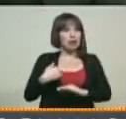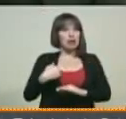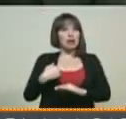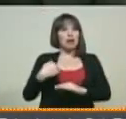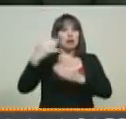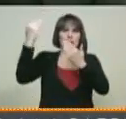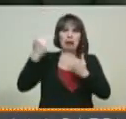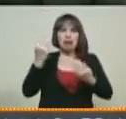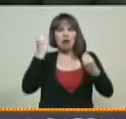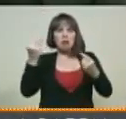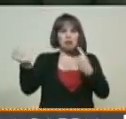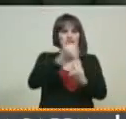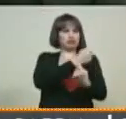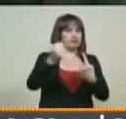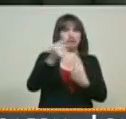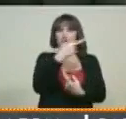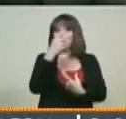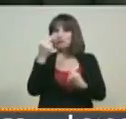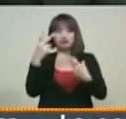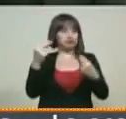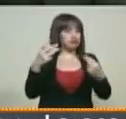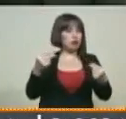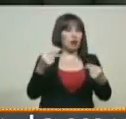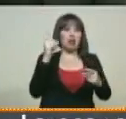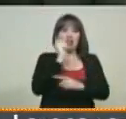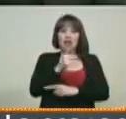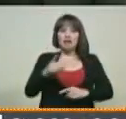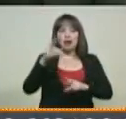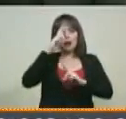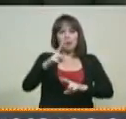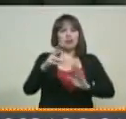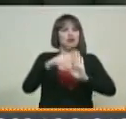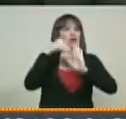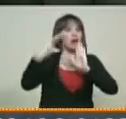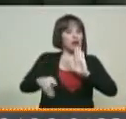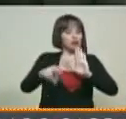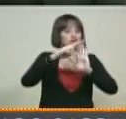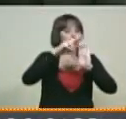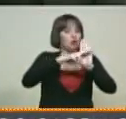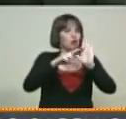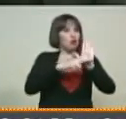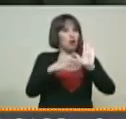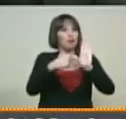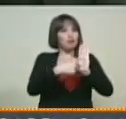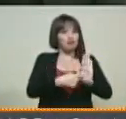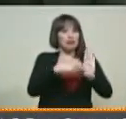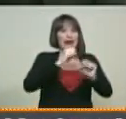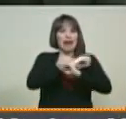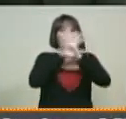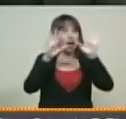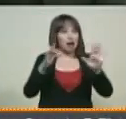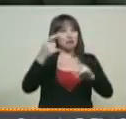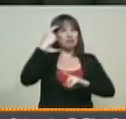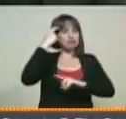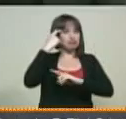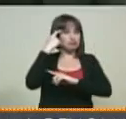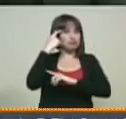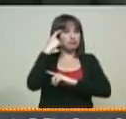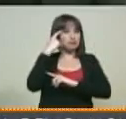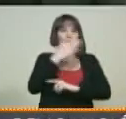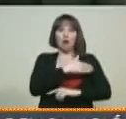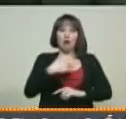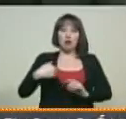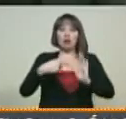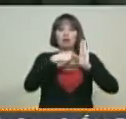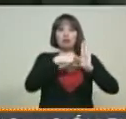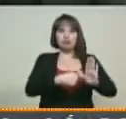agredir, que no dejen transgredir las normas que les asisten. Quiero en ese sentido resaltar que con